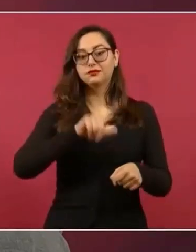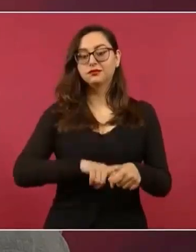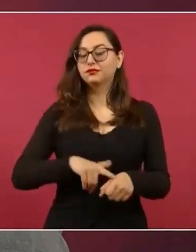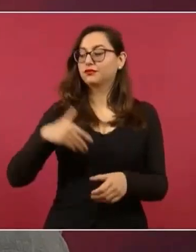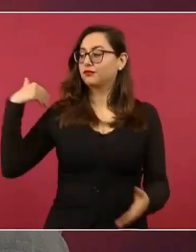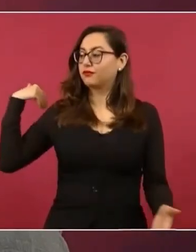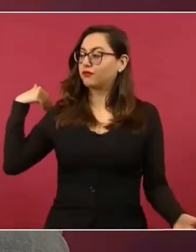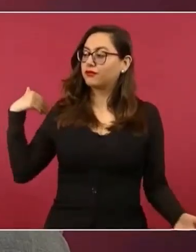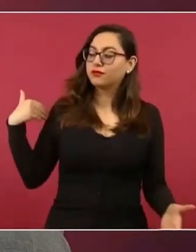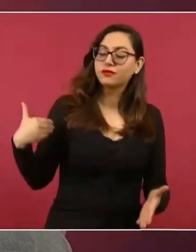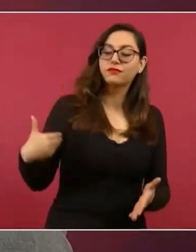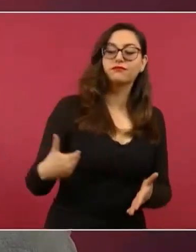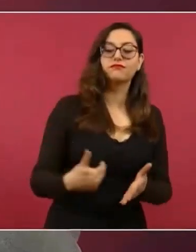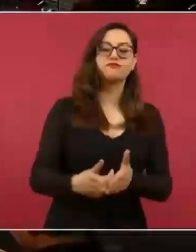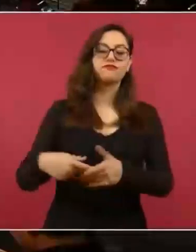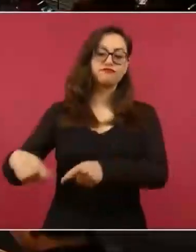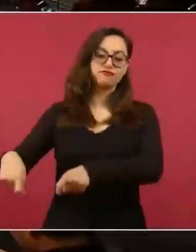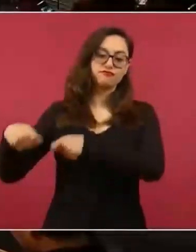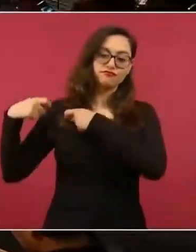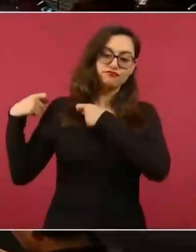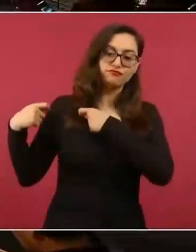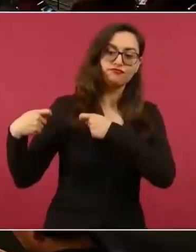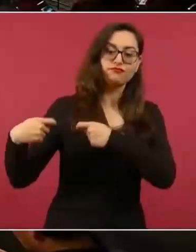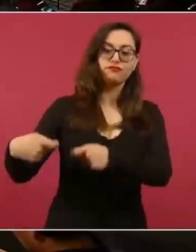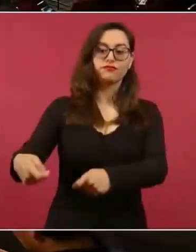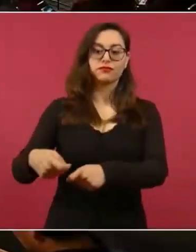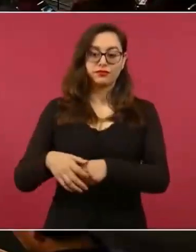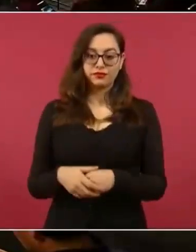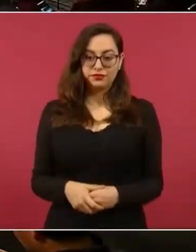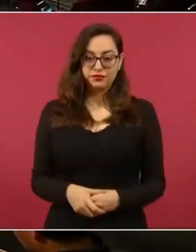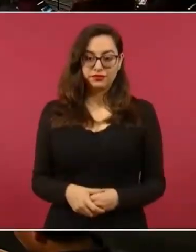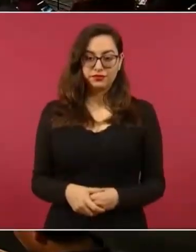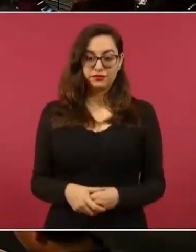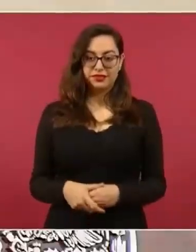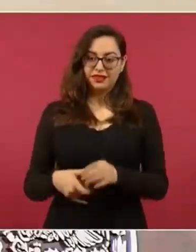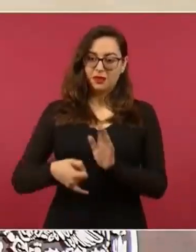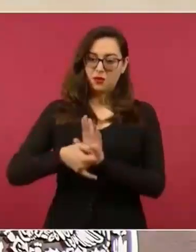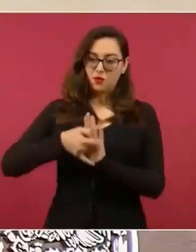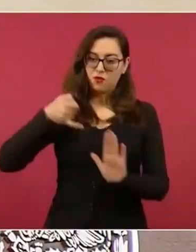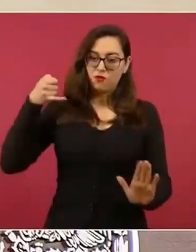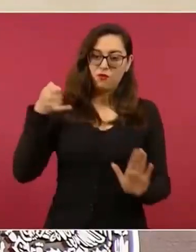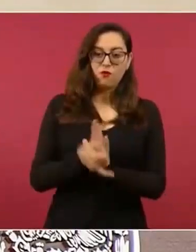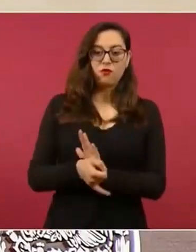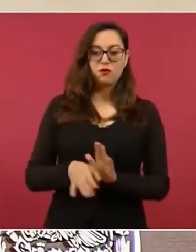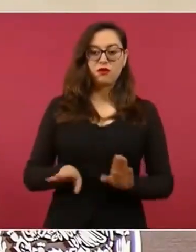con las profundas raíces